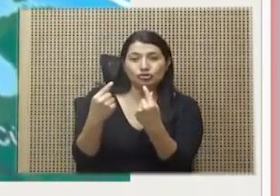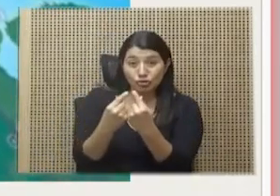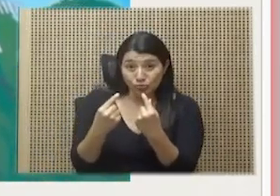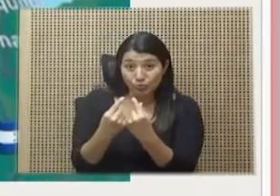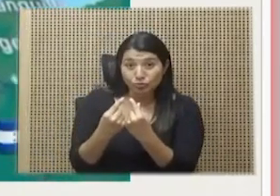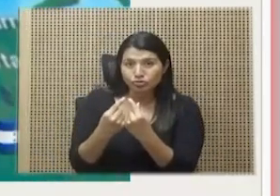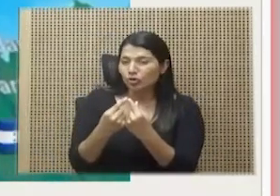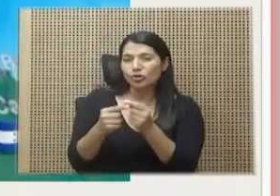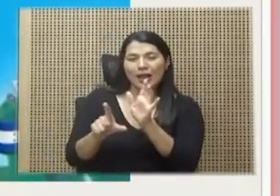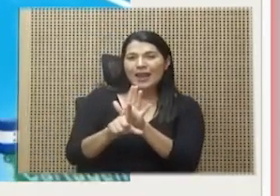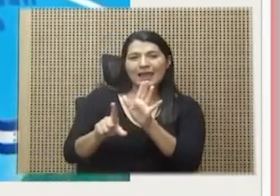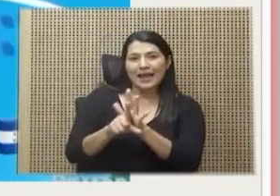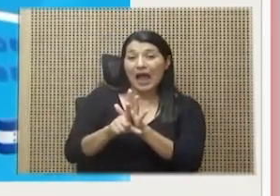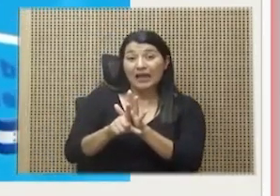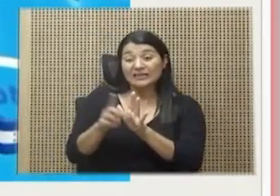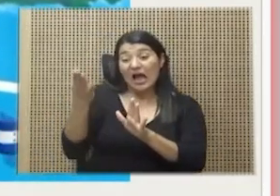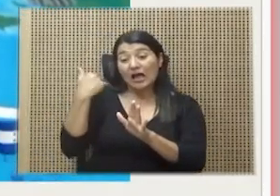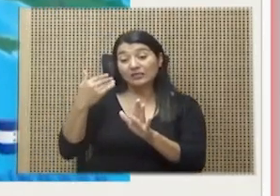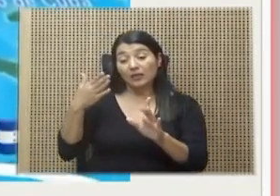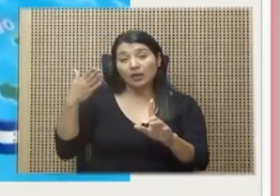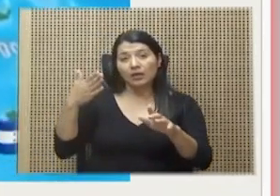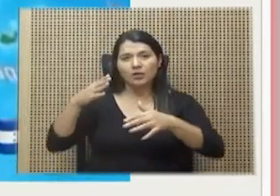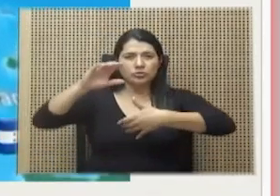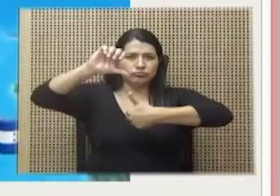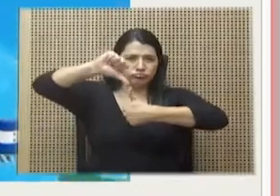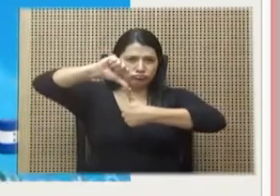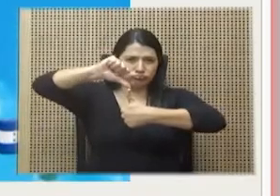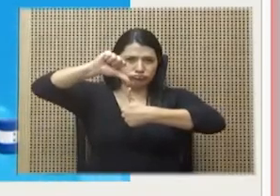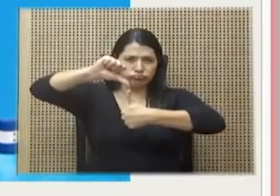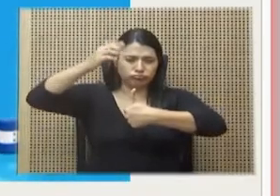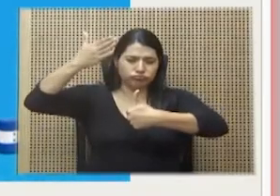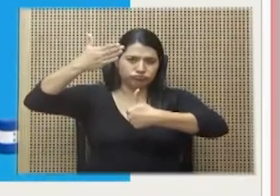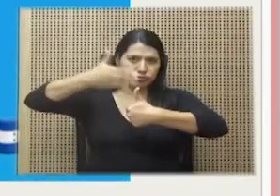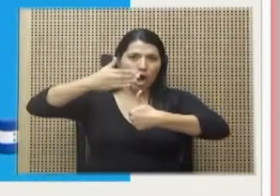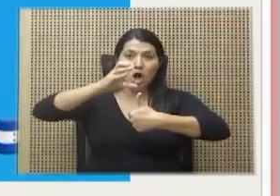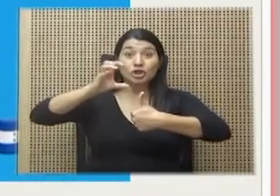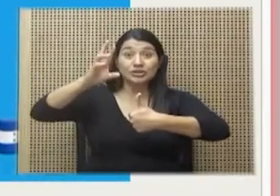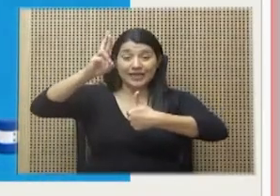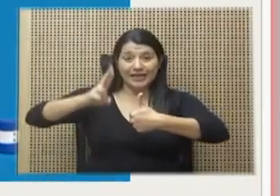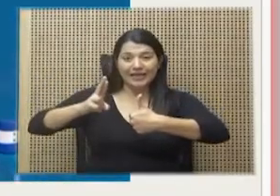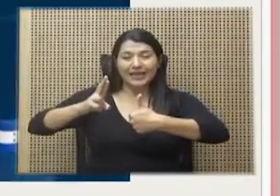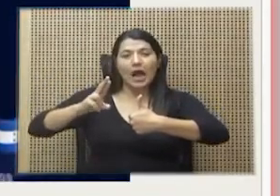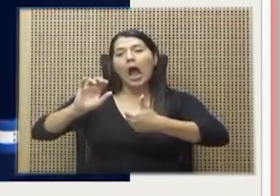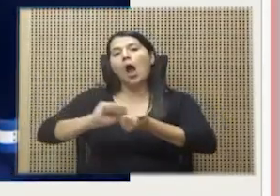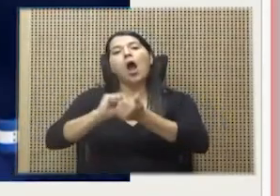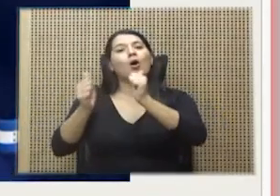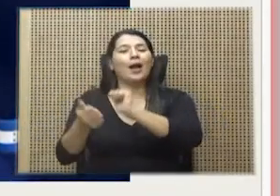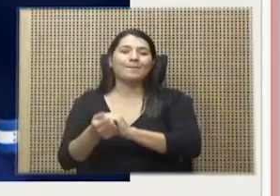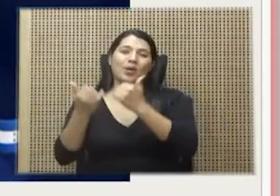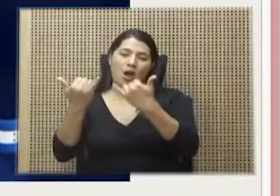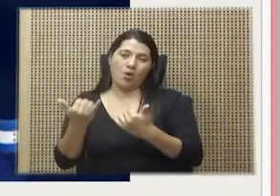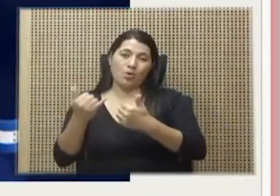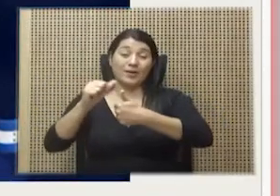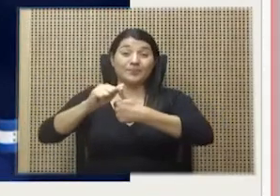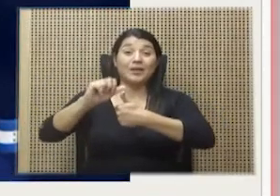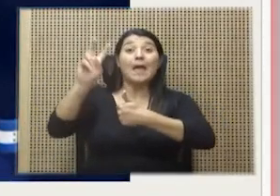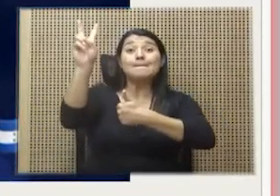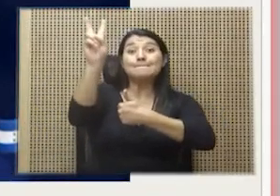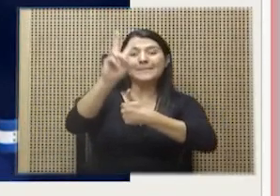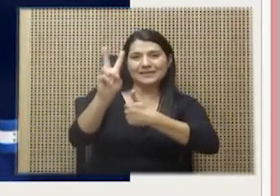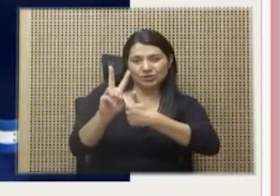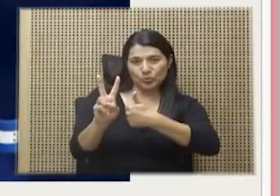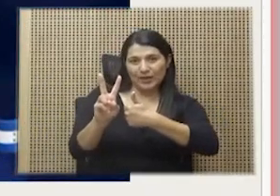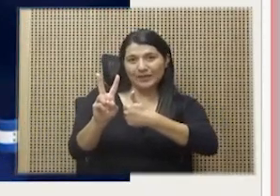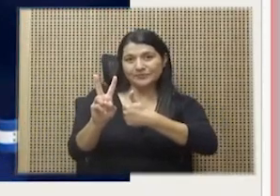por otra que les resulta mucho menos complicada. Y es así, de Venezuela a Honduras y de ahí a los Estados